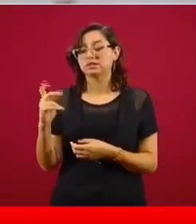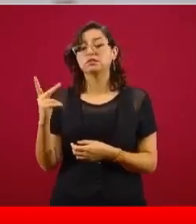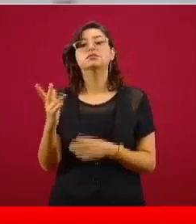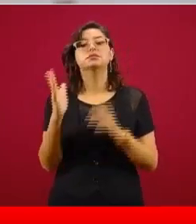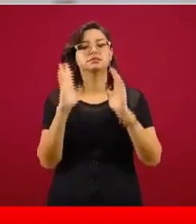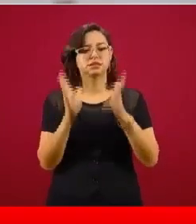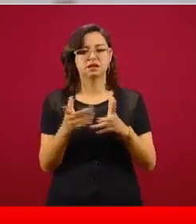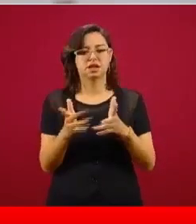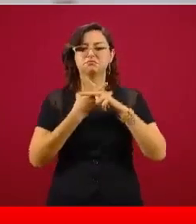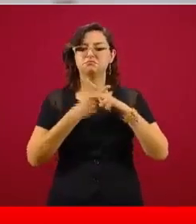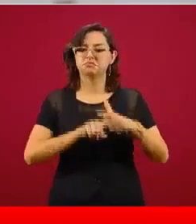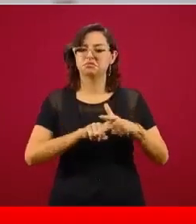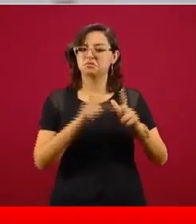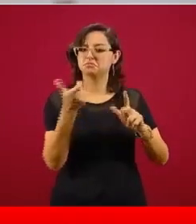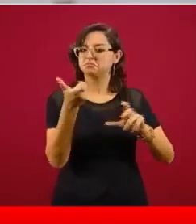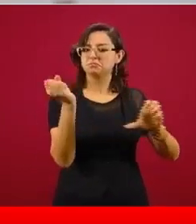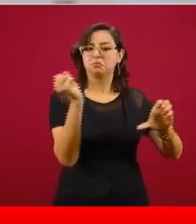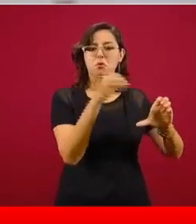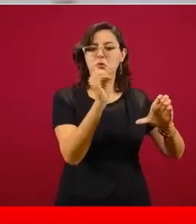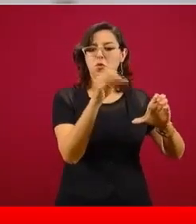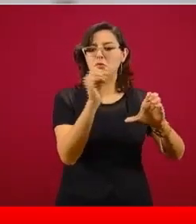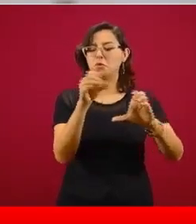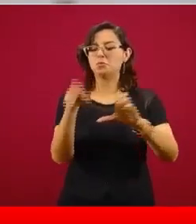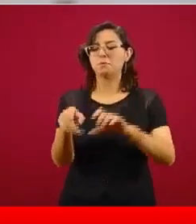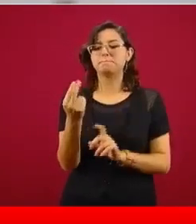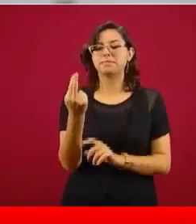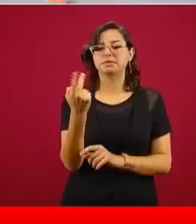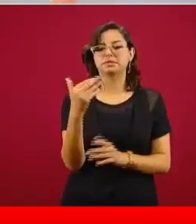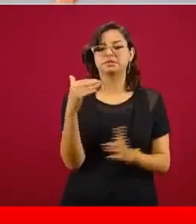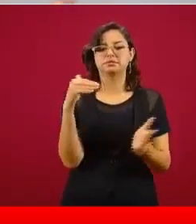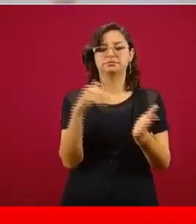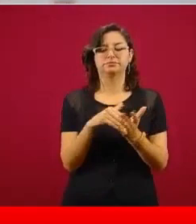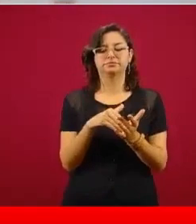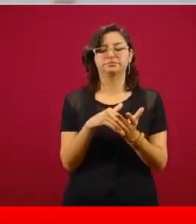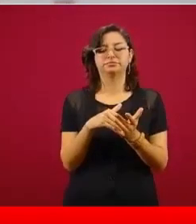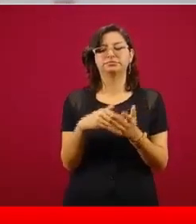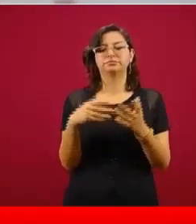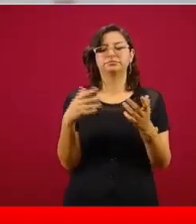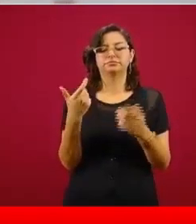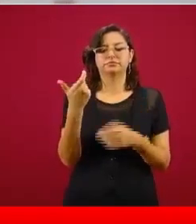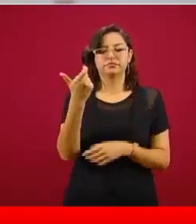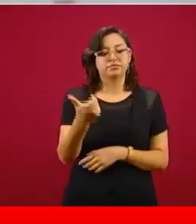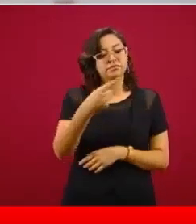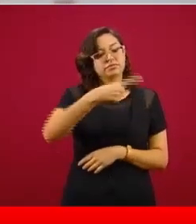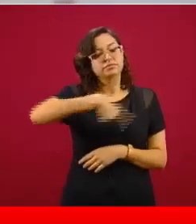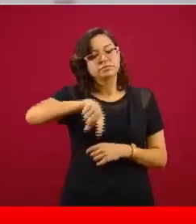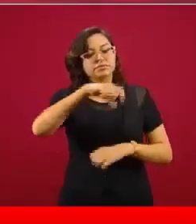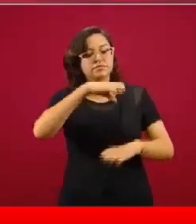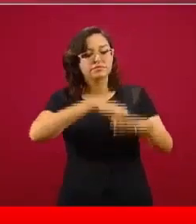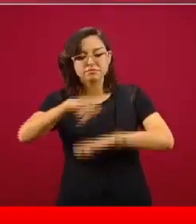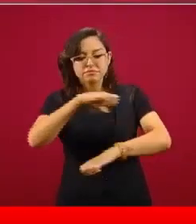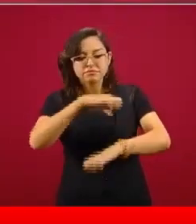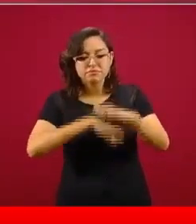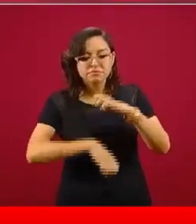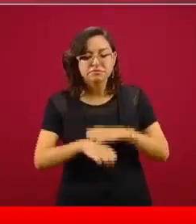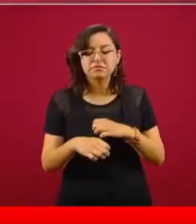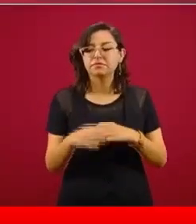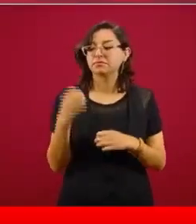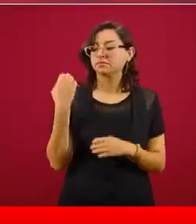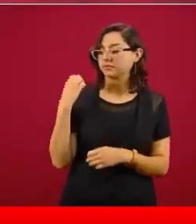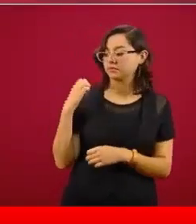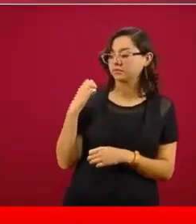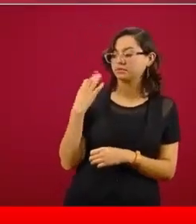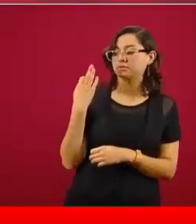sus primeros depósitos de 25 mil pesos. Son los empresarios solidarios que no dieron de baja en enero,